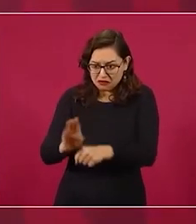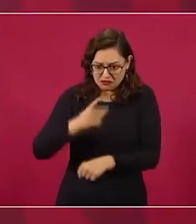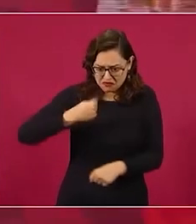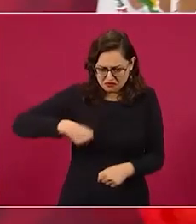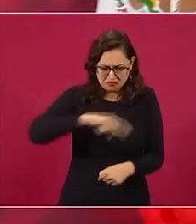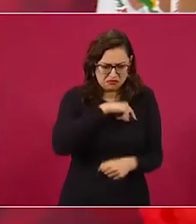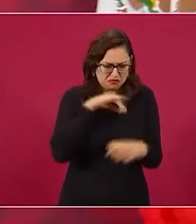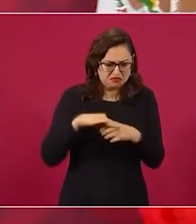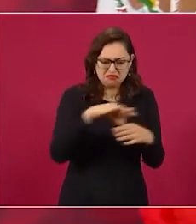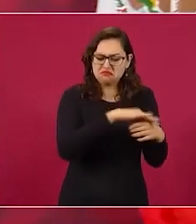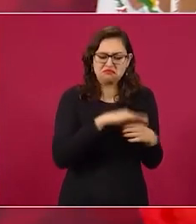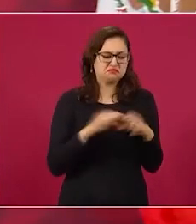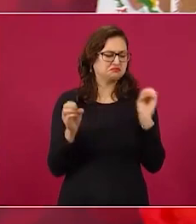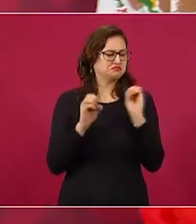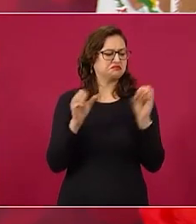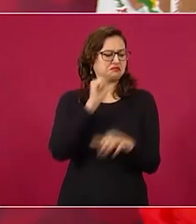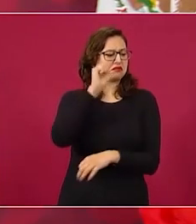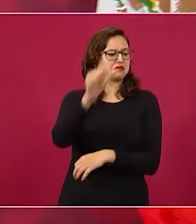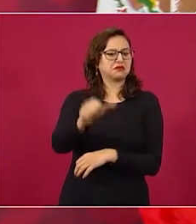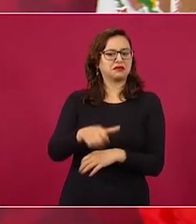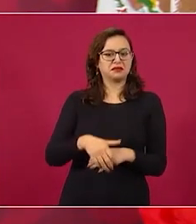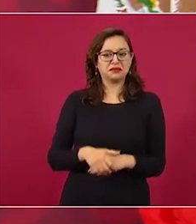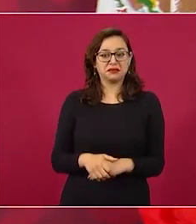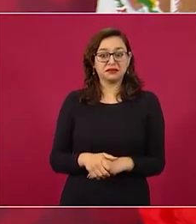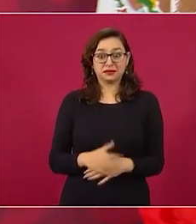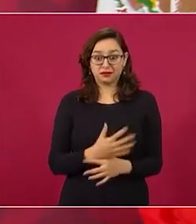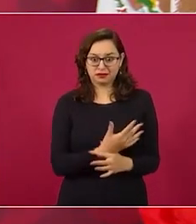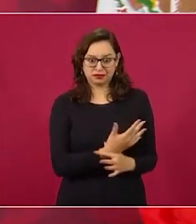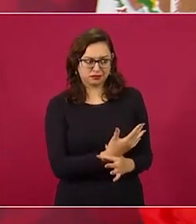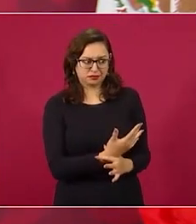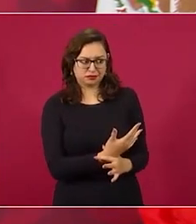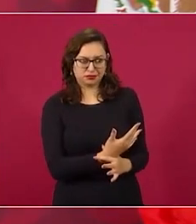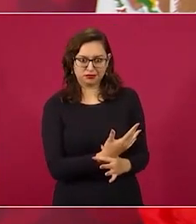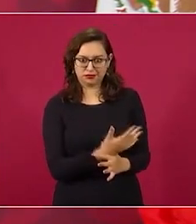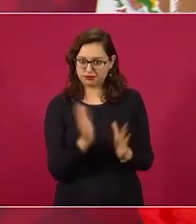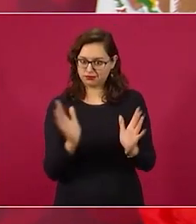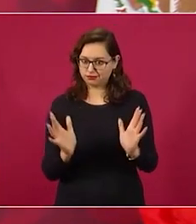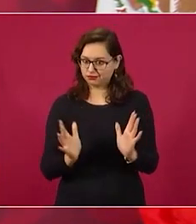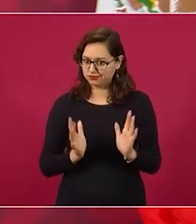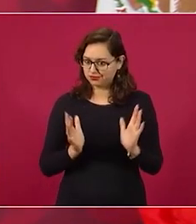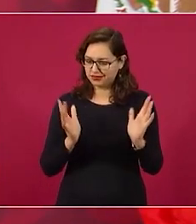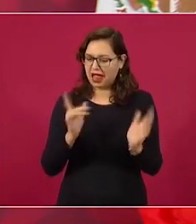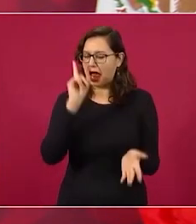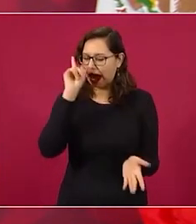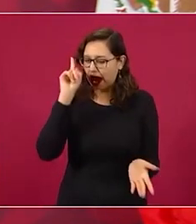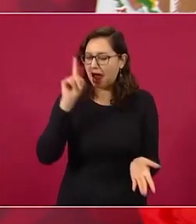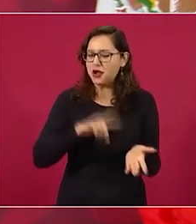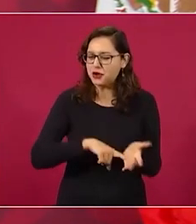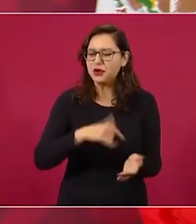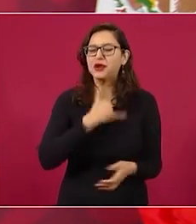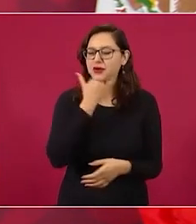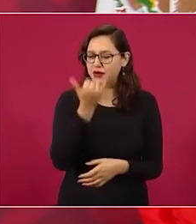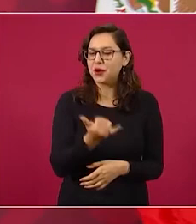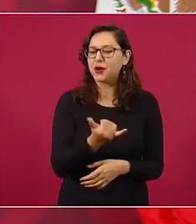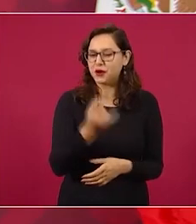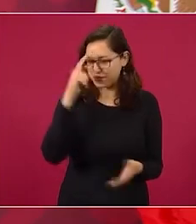a México. Eso lo deben de aclarar, porque sí fue un error, o se le fue.